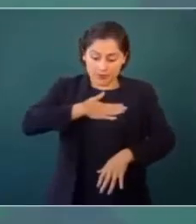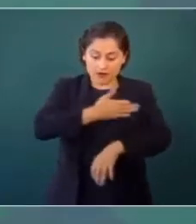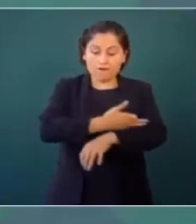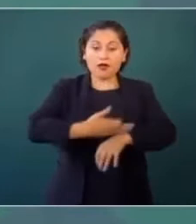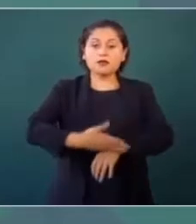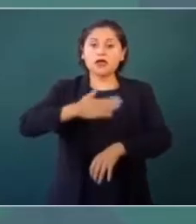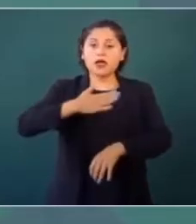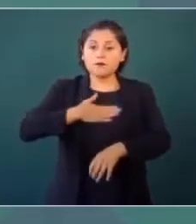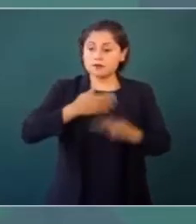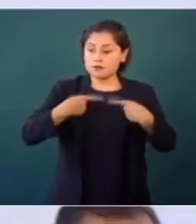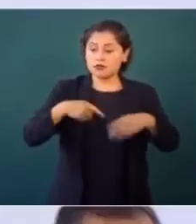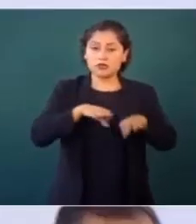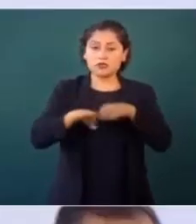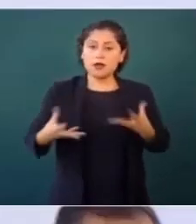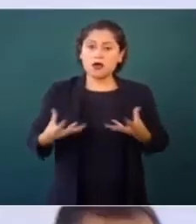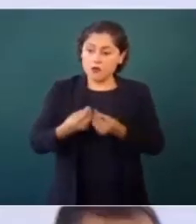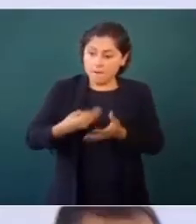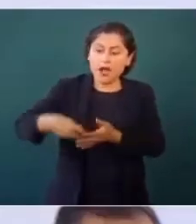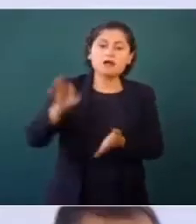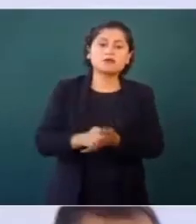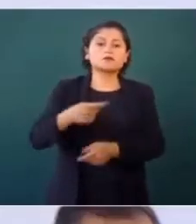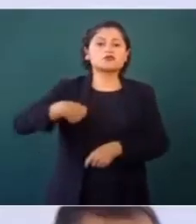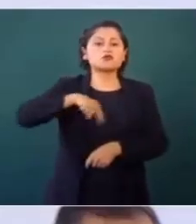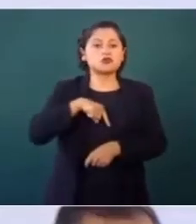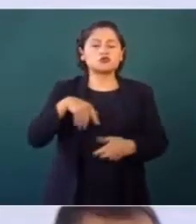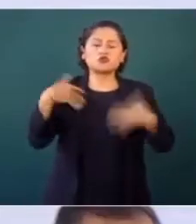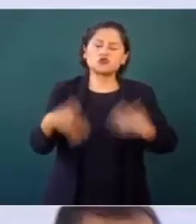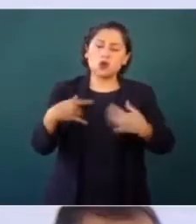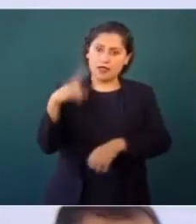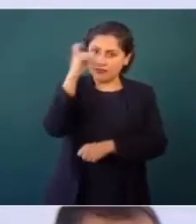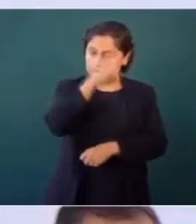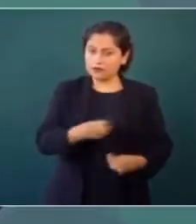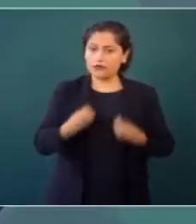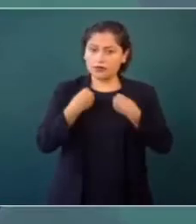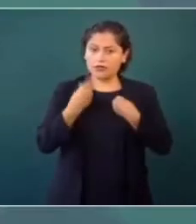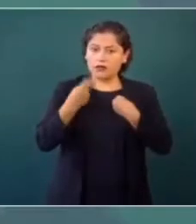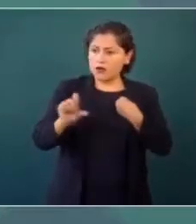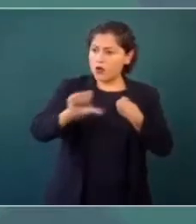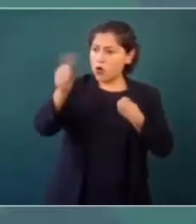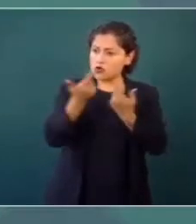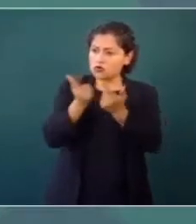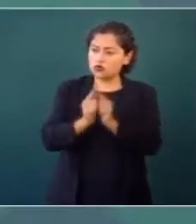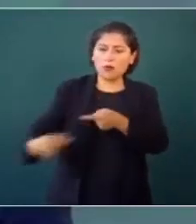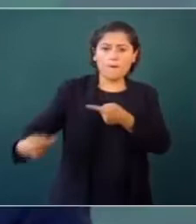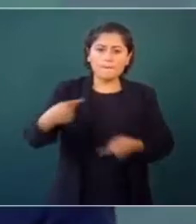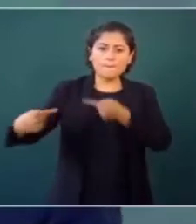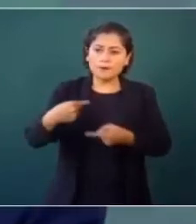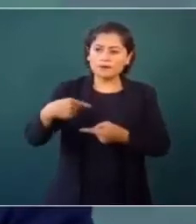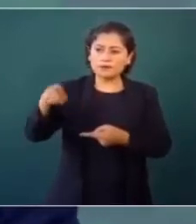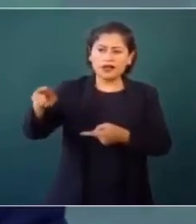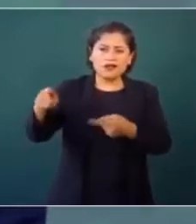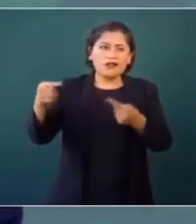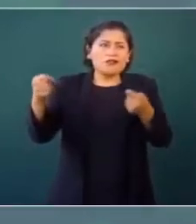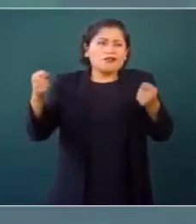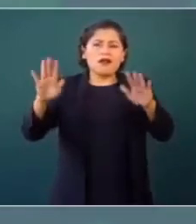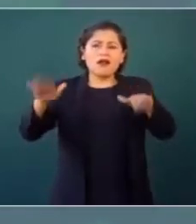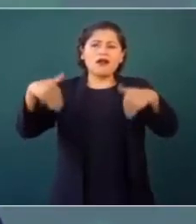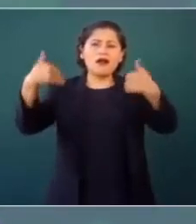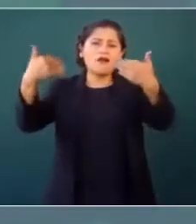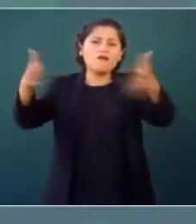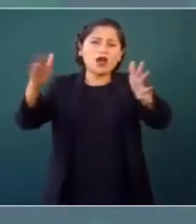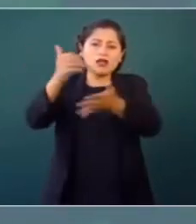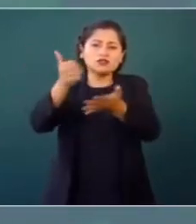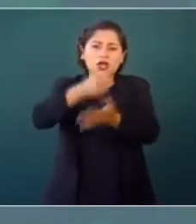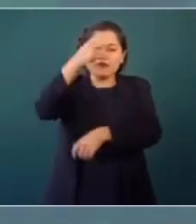miles de servidores públicos valientes y comprometidos. Por eso a los adversarios, a estos les tiene sin cuidado y andan allá muy campantes en la Ciudad de México,